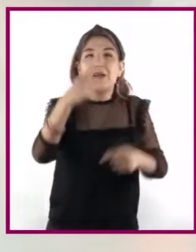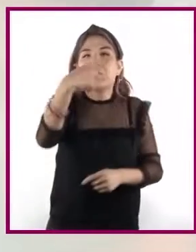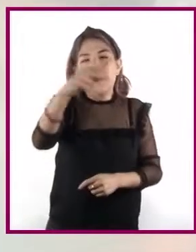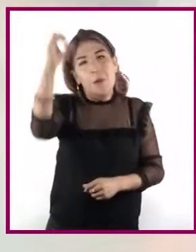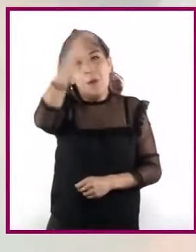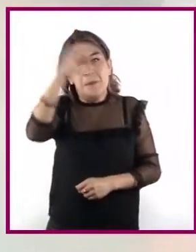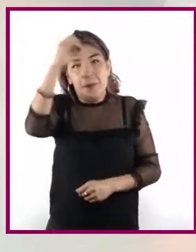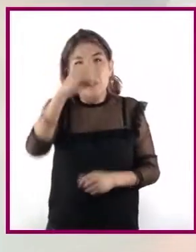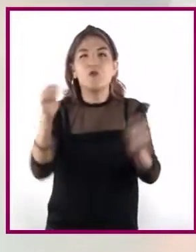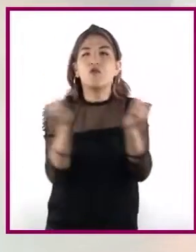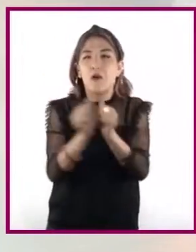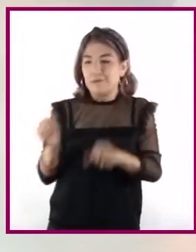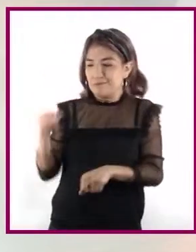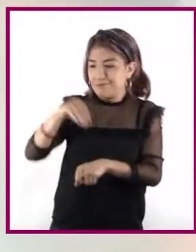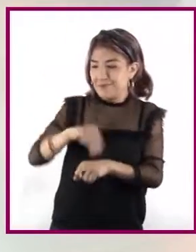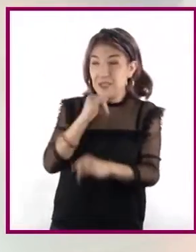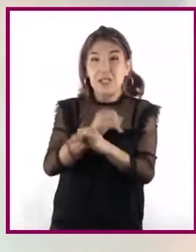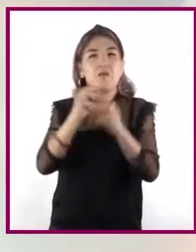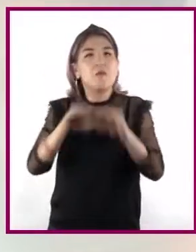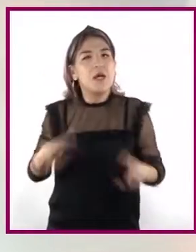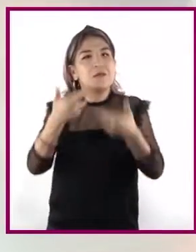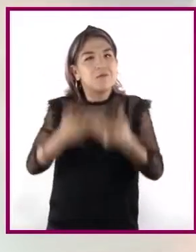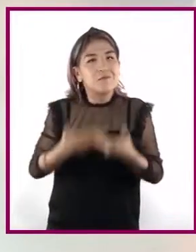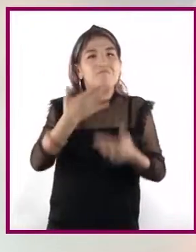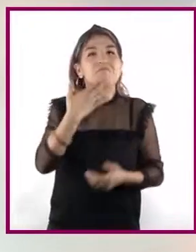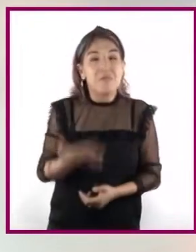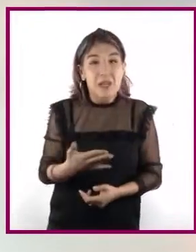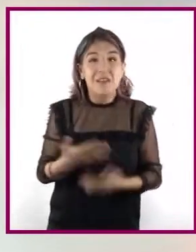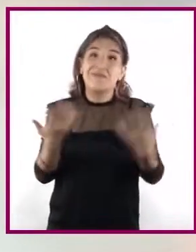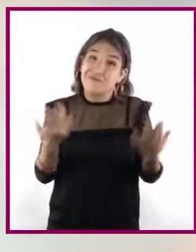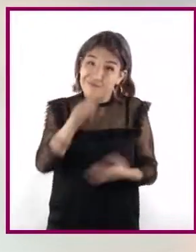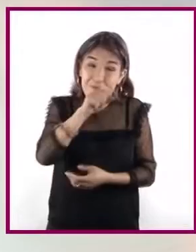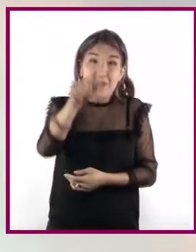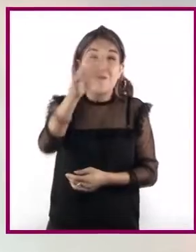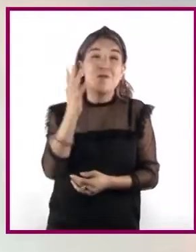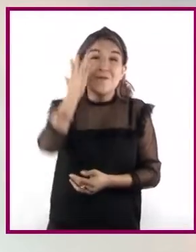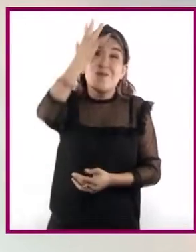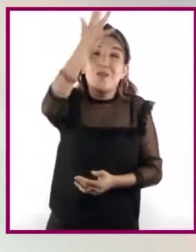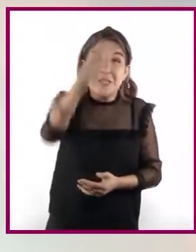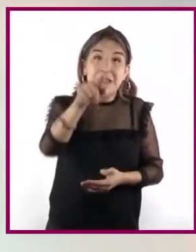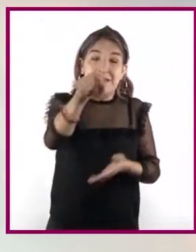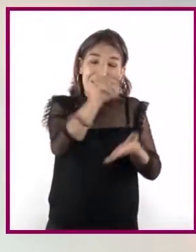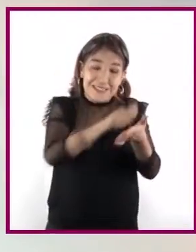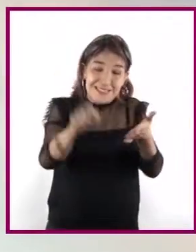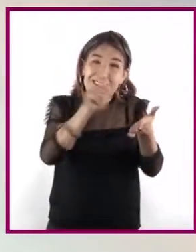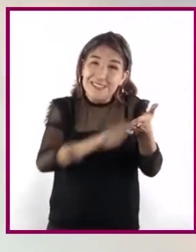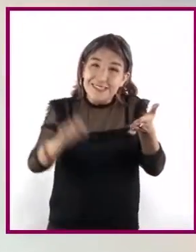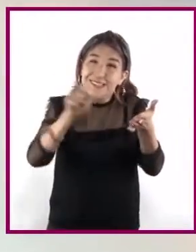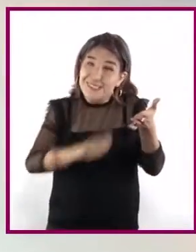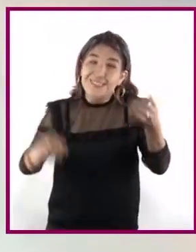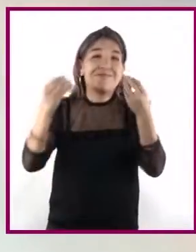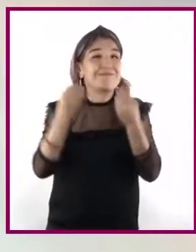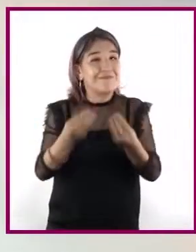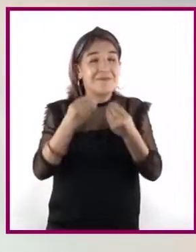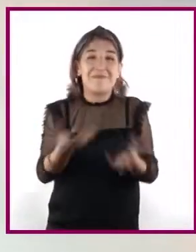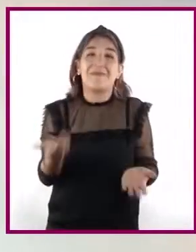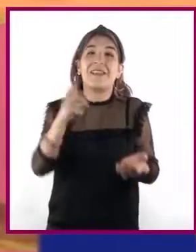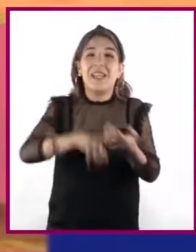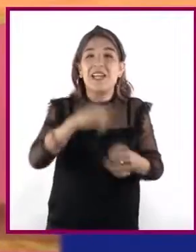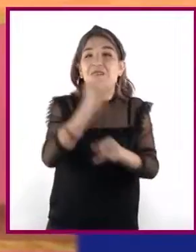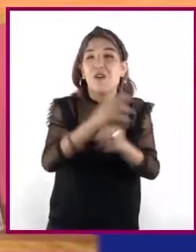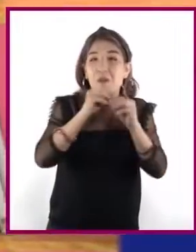hacerlo con fundamento? Muchos textos por crear también les esperan impacientes. Monografías,